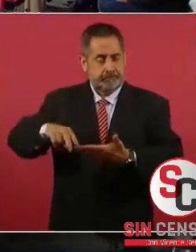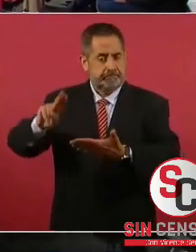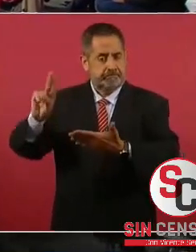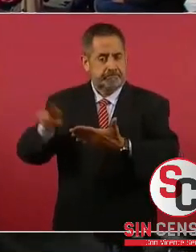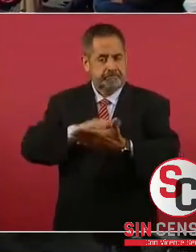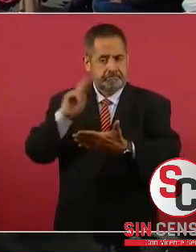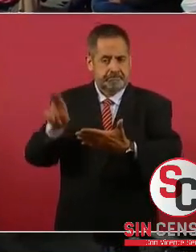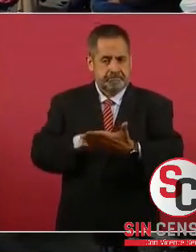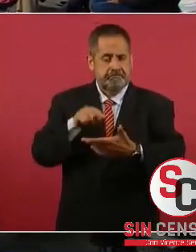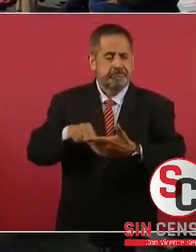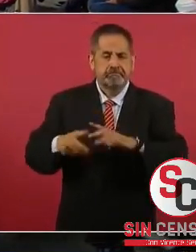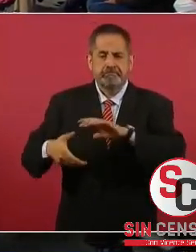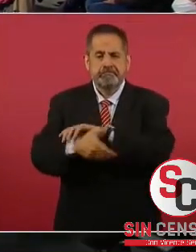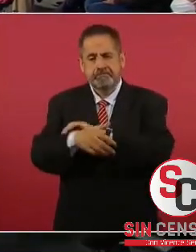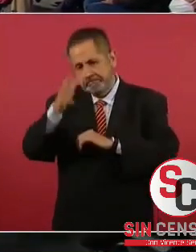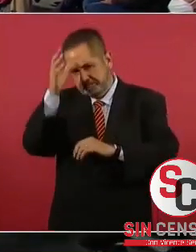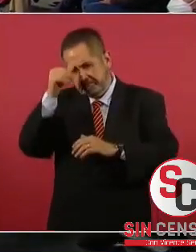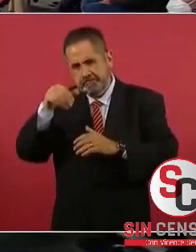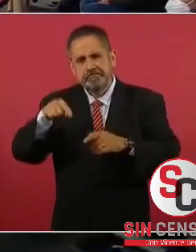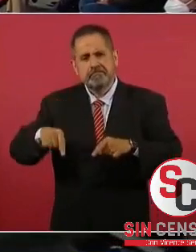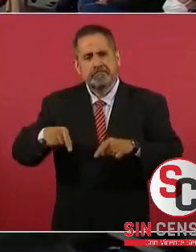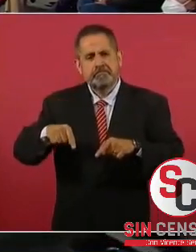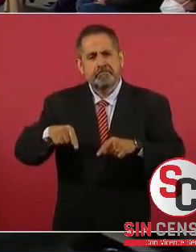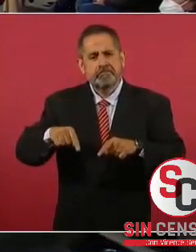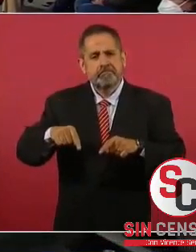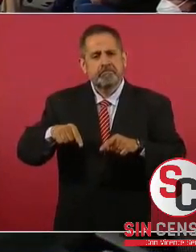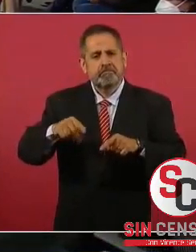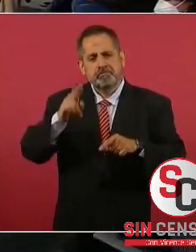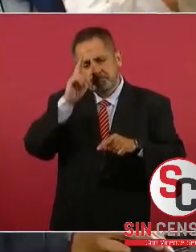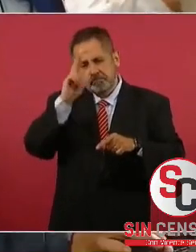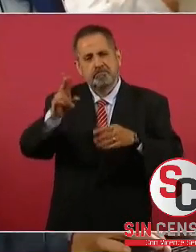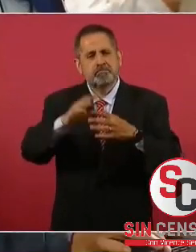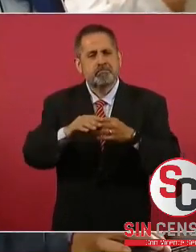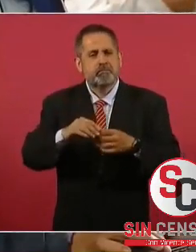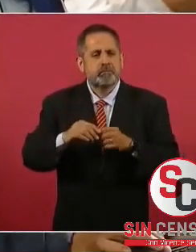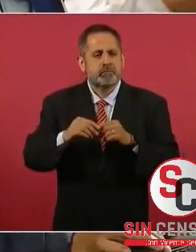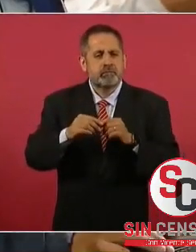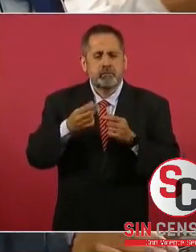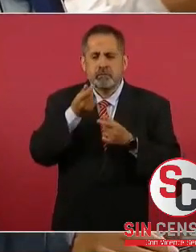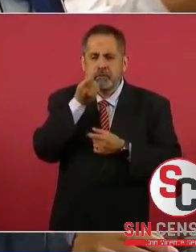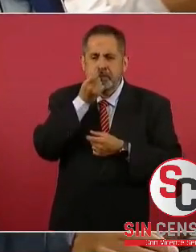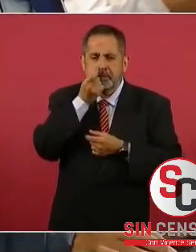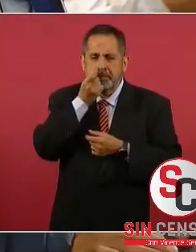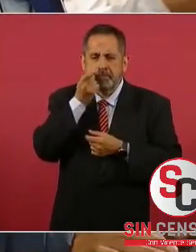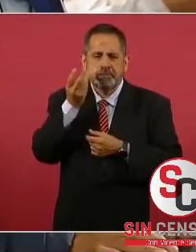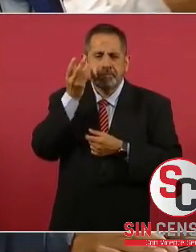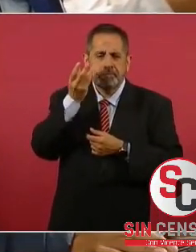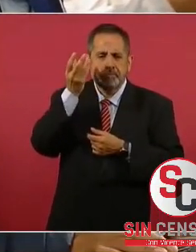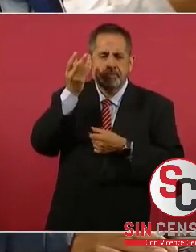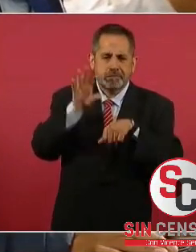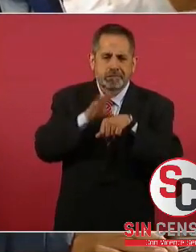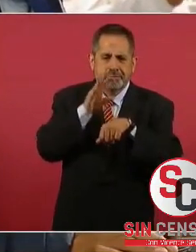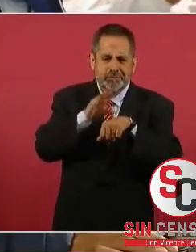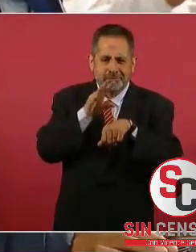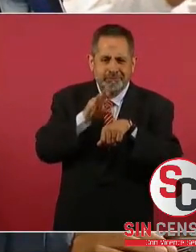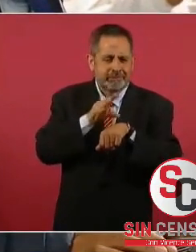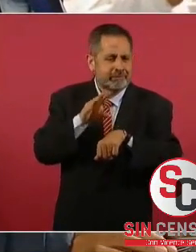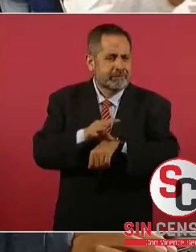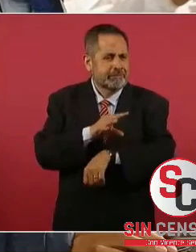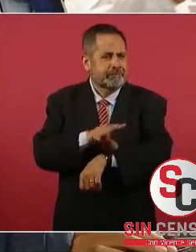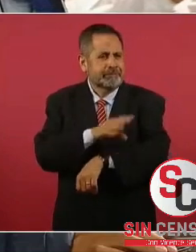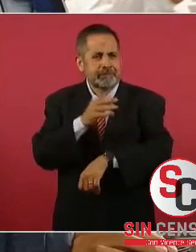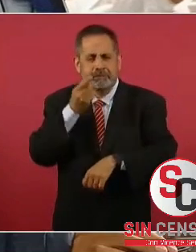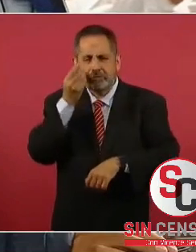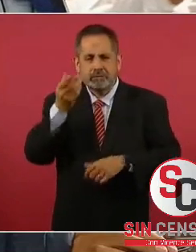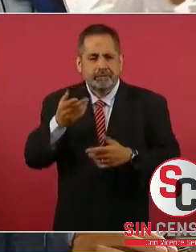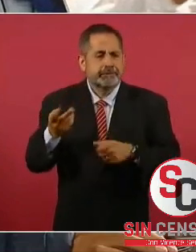el acuerdo de la prohibición de los vapeadores y demás. Preguntarle en este primer mes qué corte de caja nos puede dar, qué ha